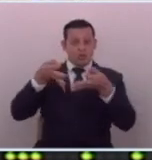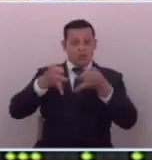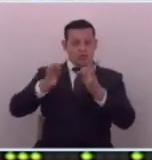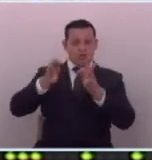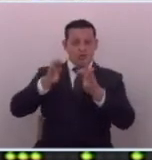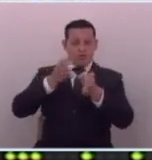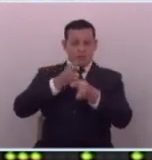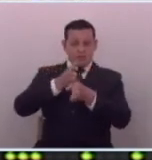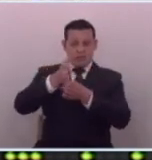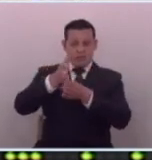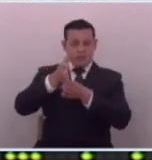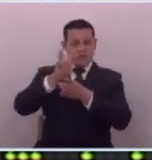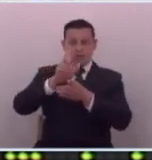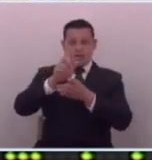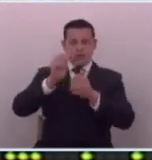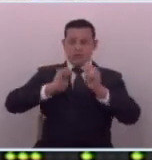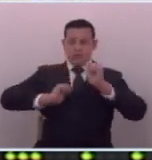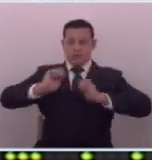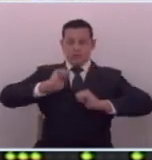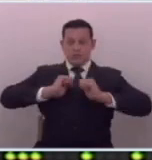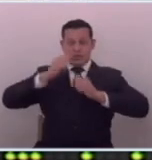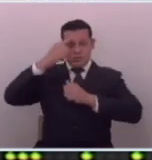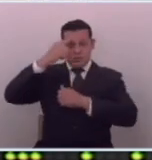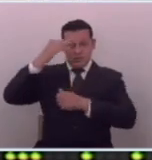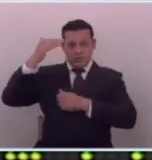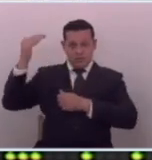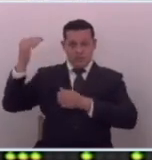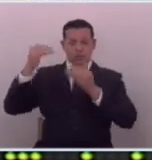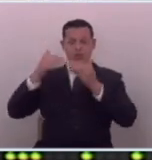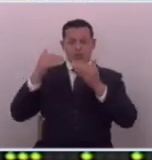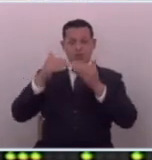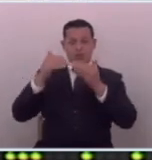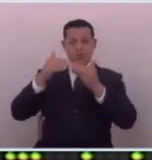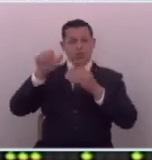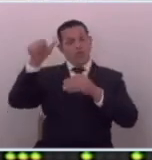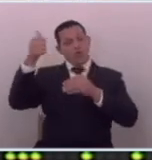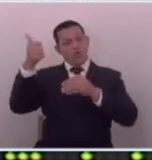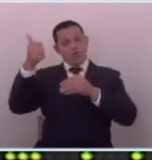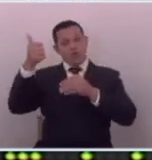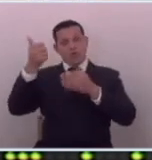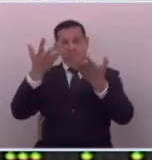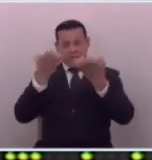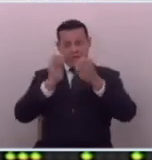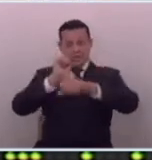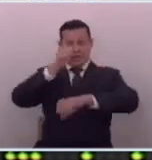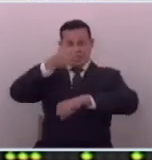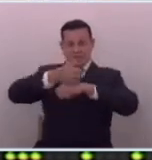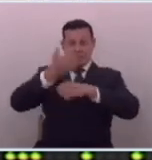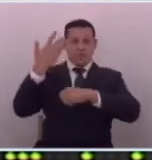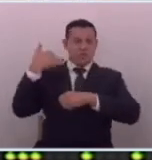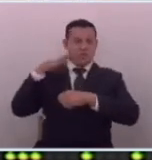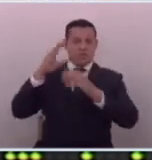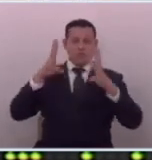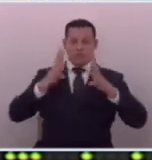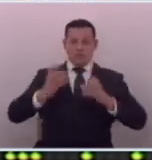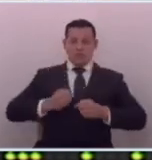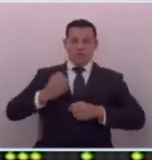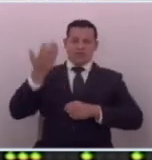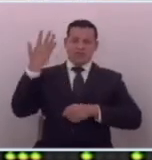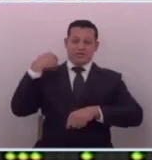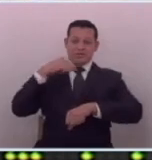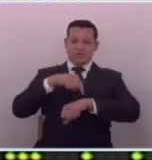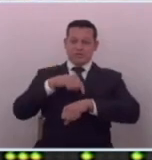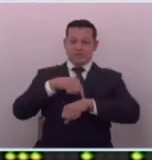profesional y no como activistas políticos así como aquellos a los que nos quisieron acostumbrar los gobiernos anteriores